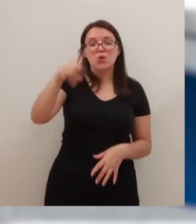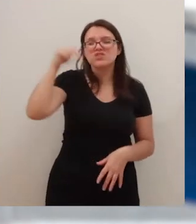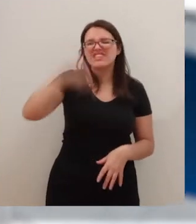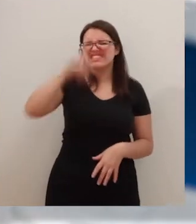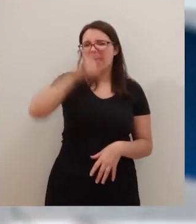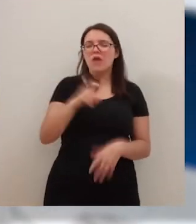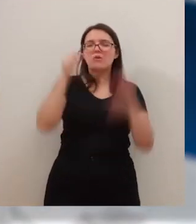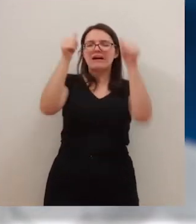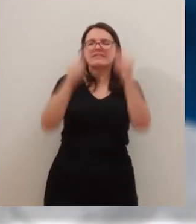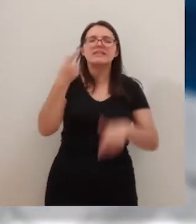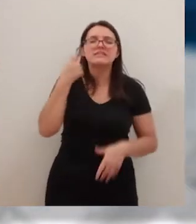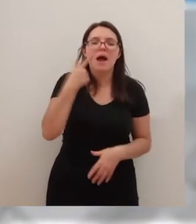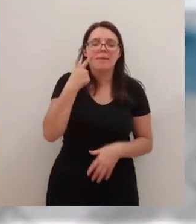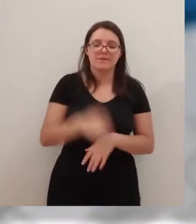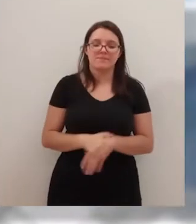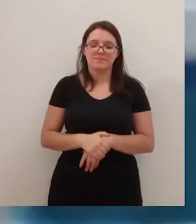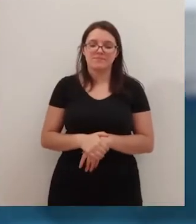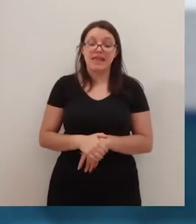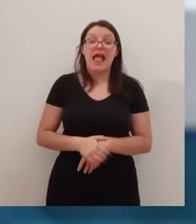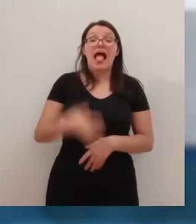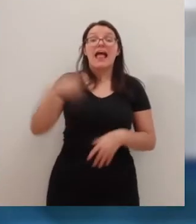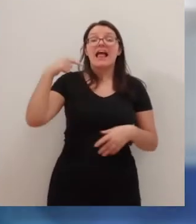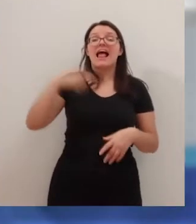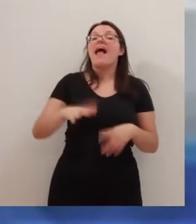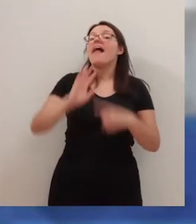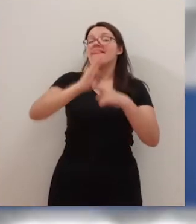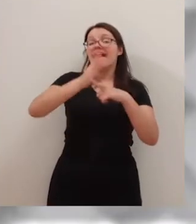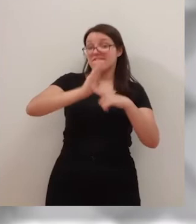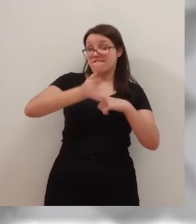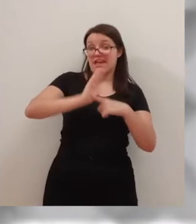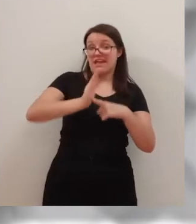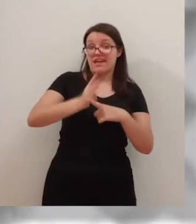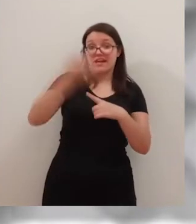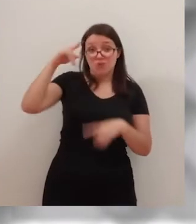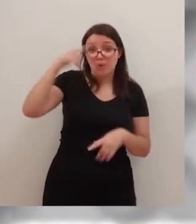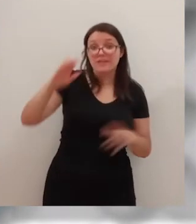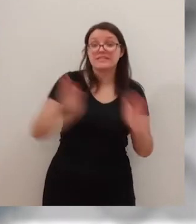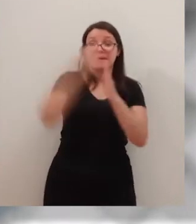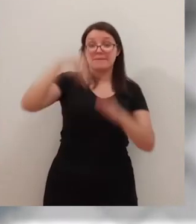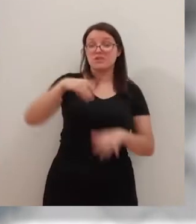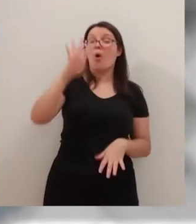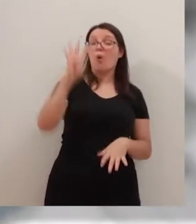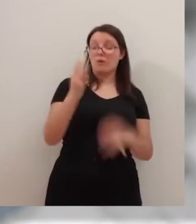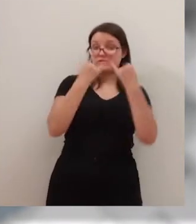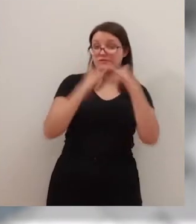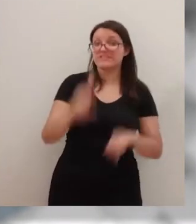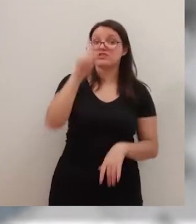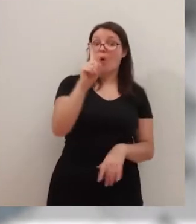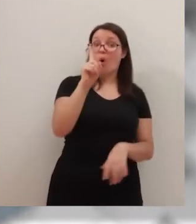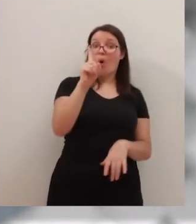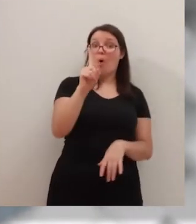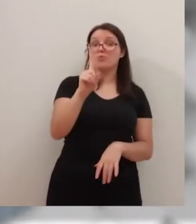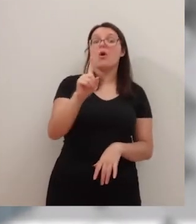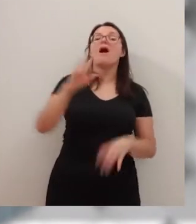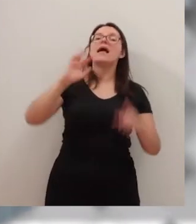de esta feria matea. La feria taurina de San Mateo se ha quedado en cuatro festejos. Uno de ellos se lo